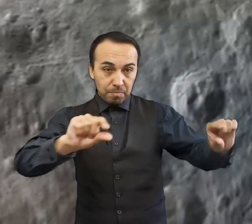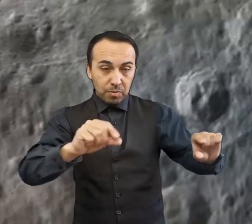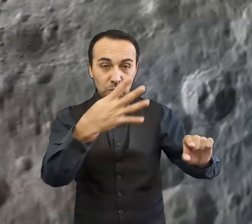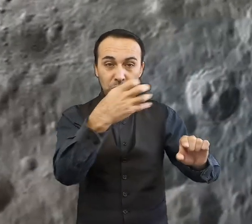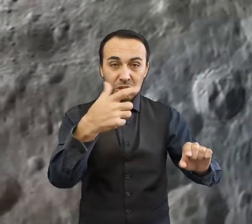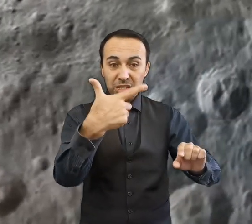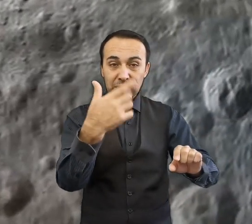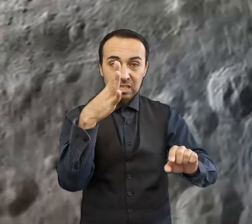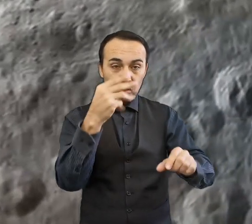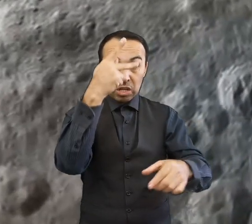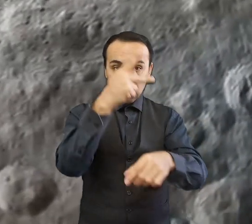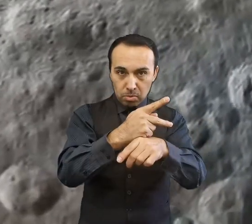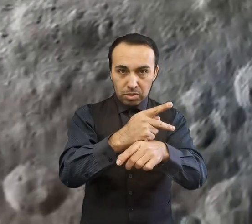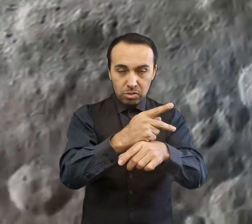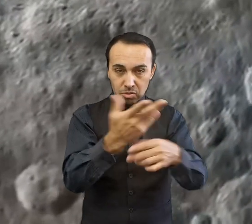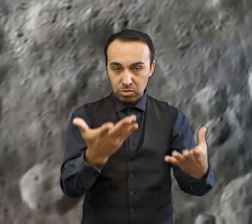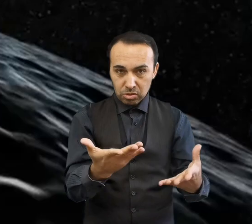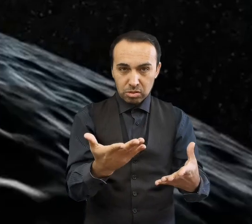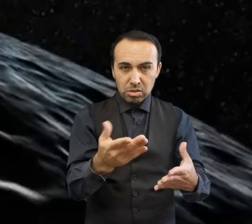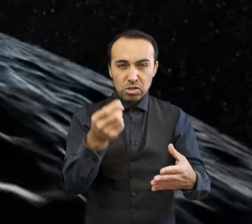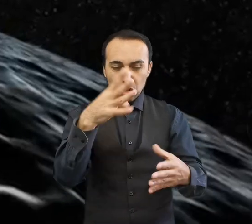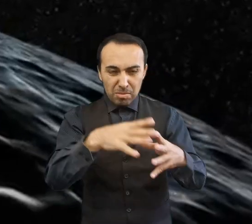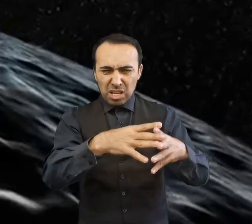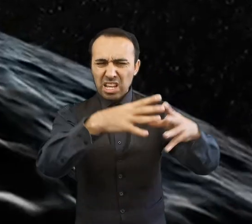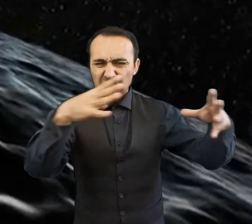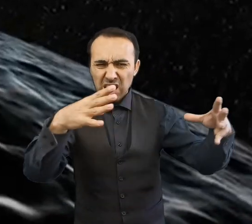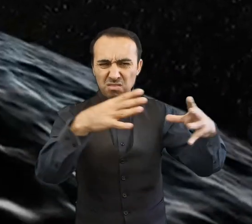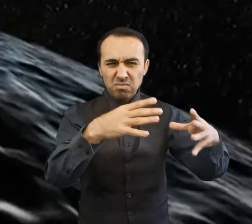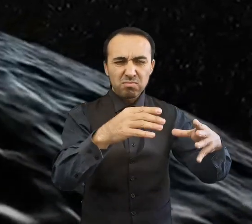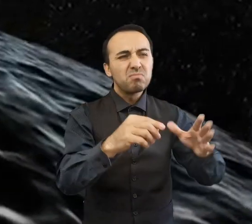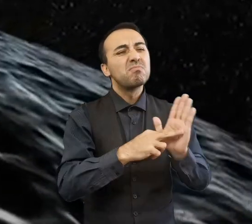que representa solamente un 1.3% de la masa de la Luna.